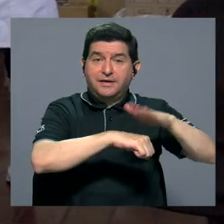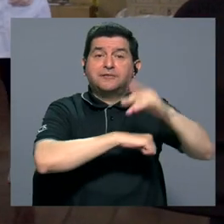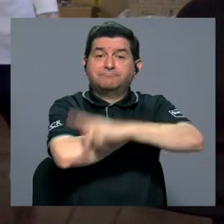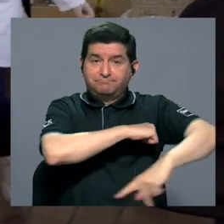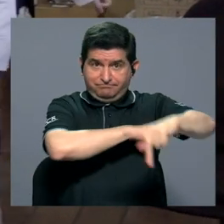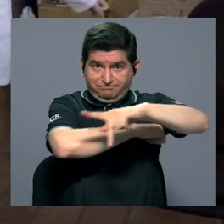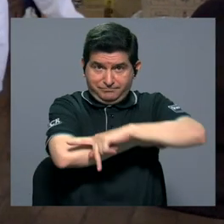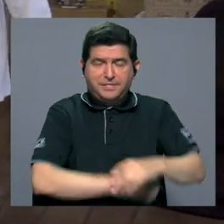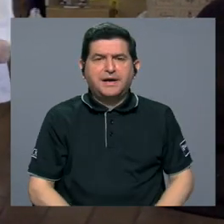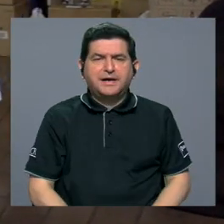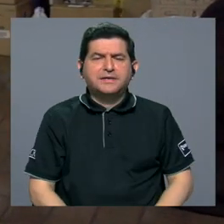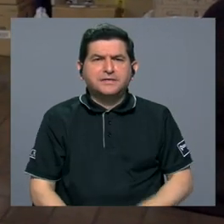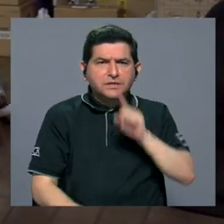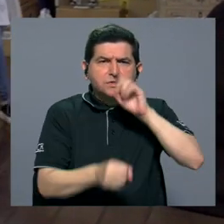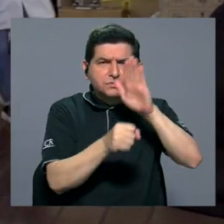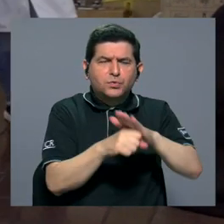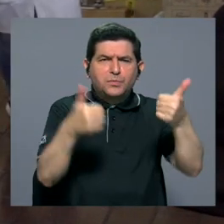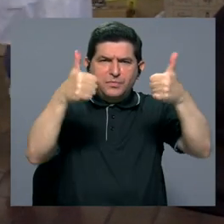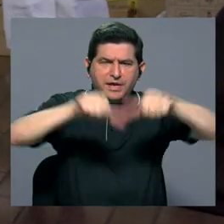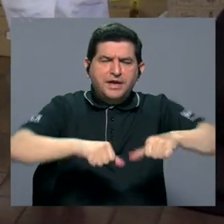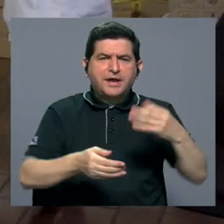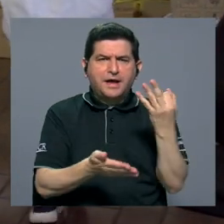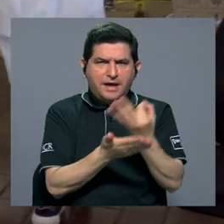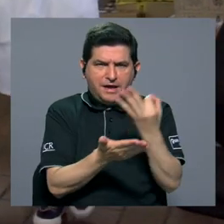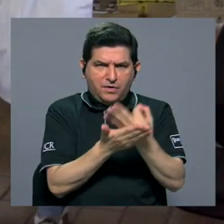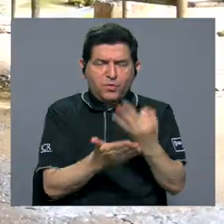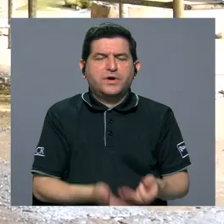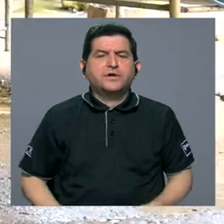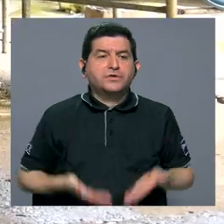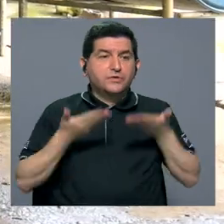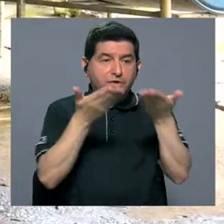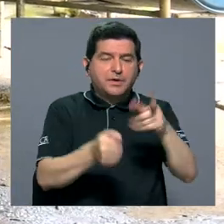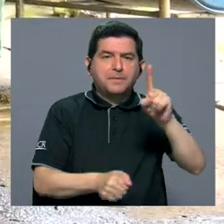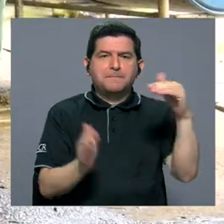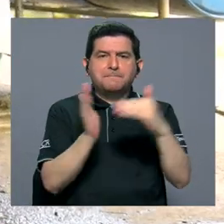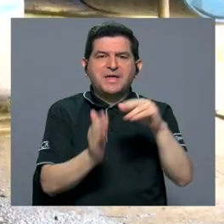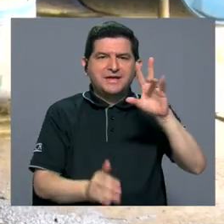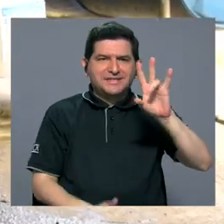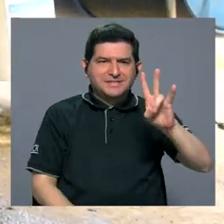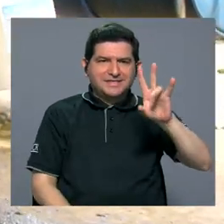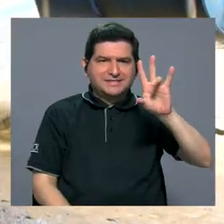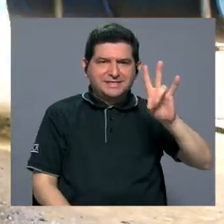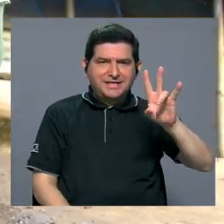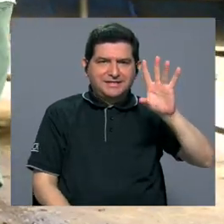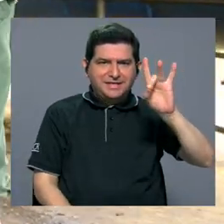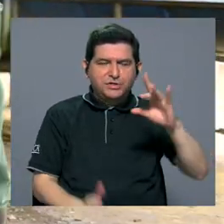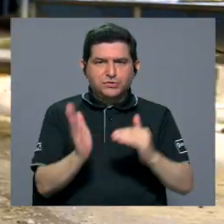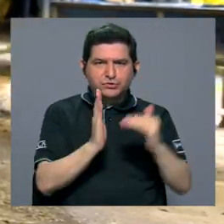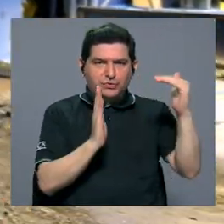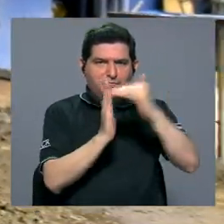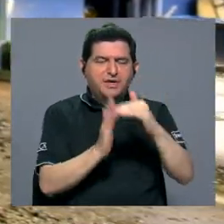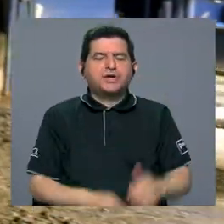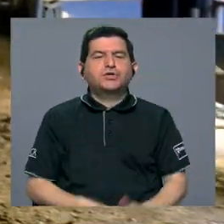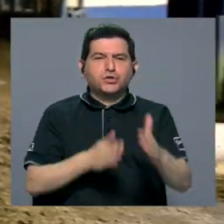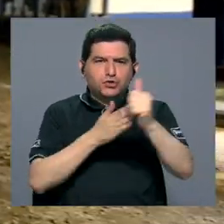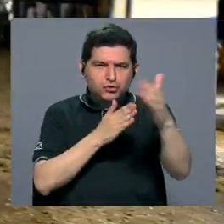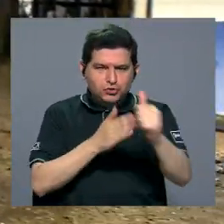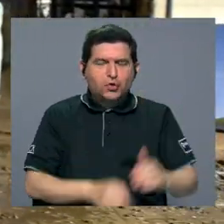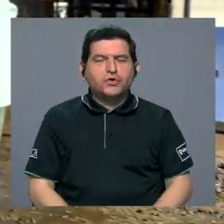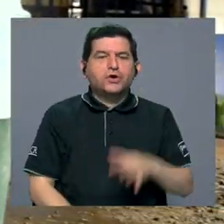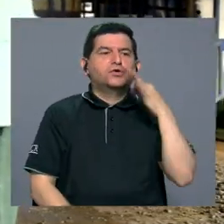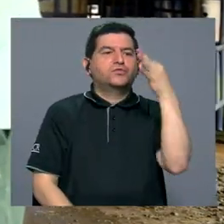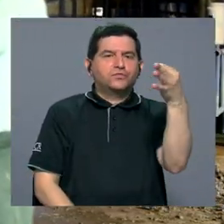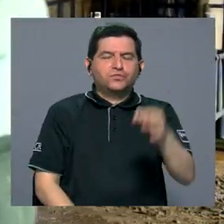permitirá al país alcanzar un acuerdo financiero que girará 1.778 millones de dólares